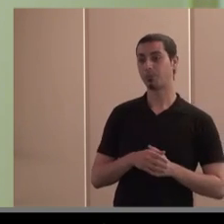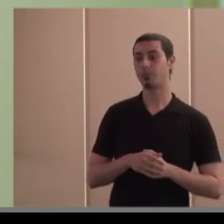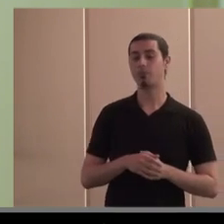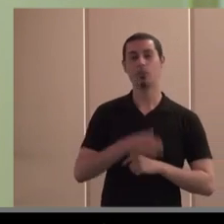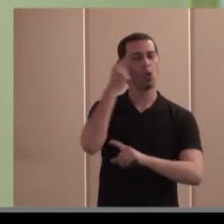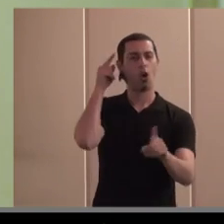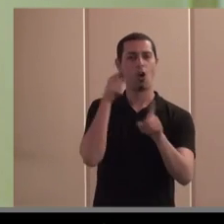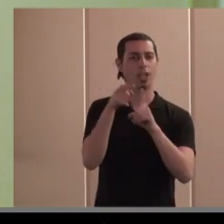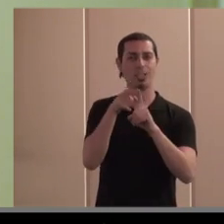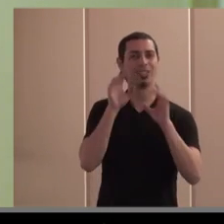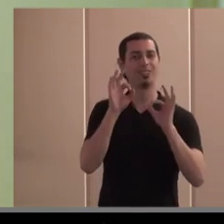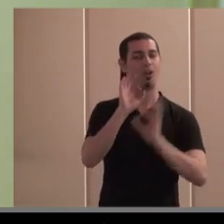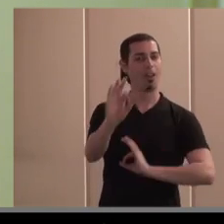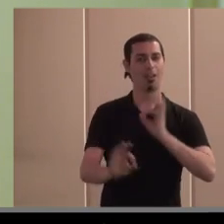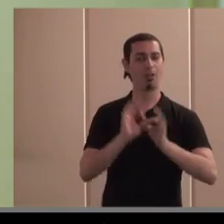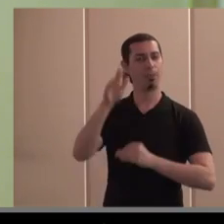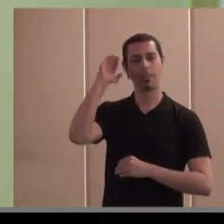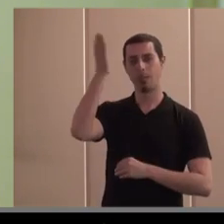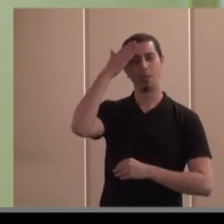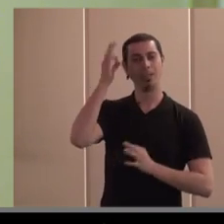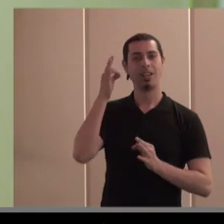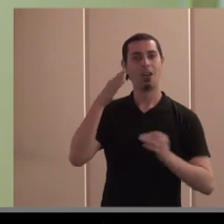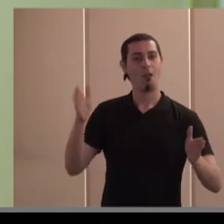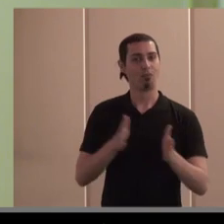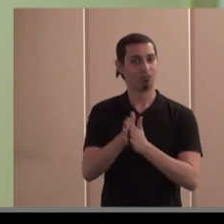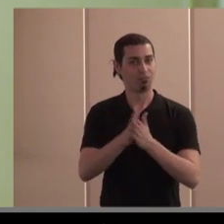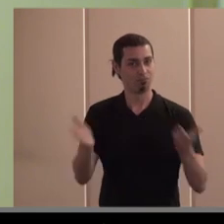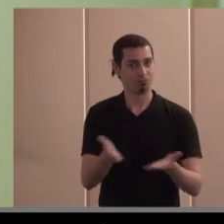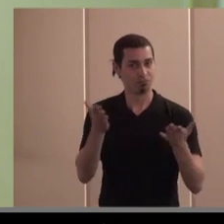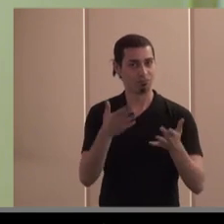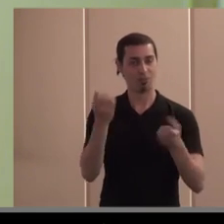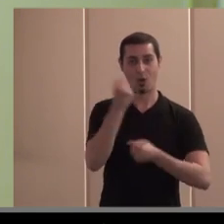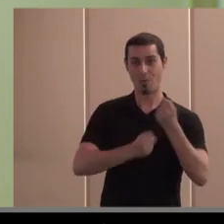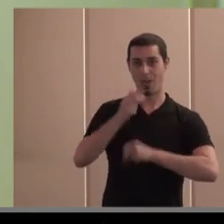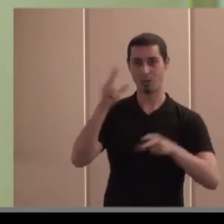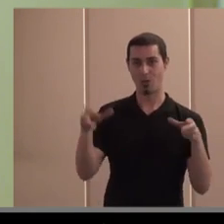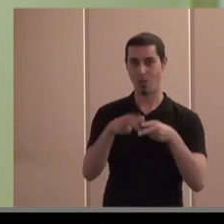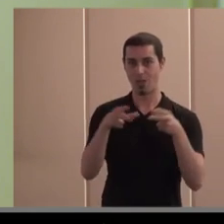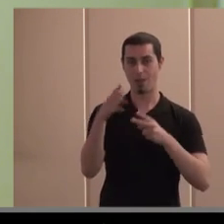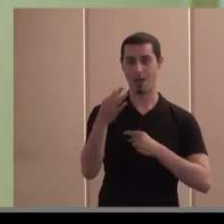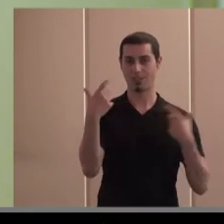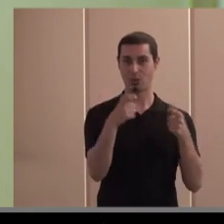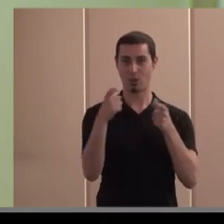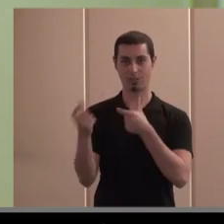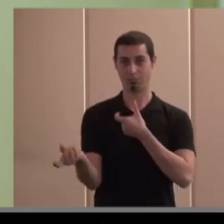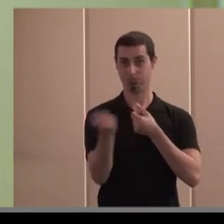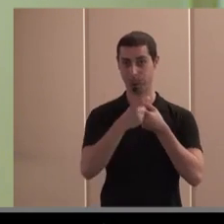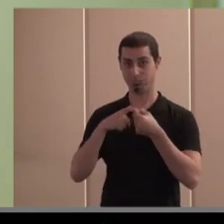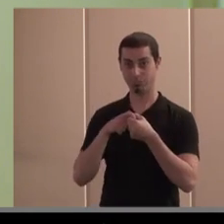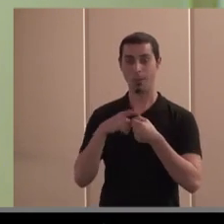los objetivos de la organización fundamentalmente son fomentar la economía social y los sectores que la integramos